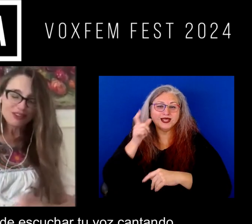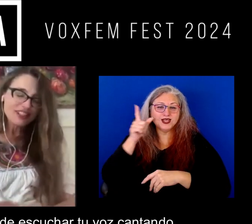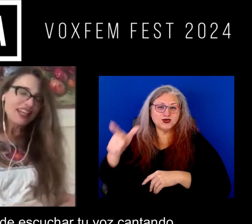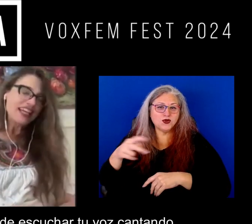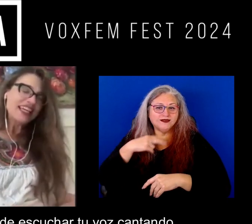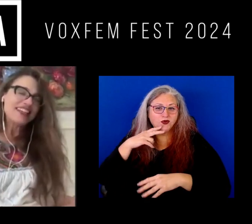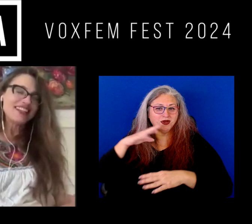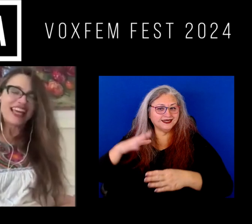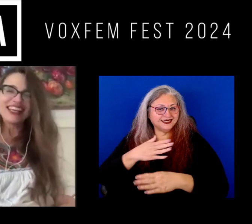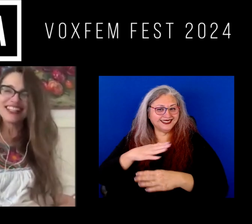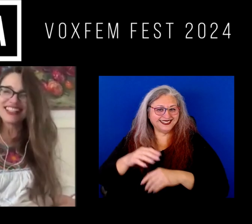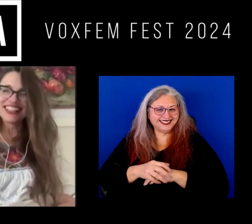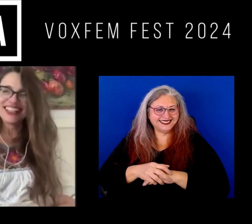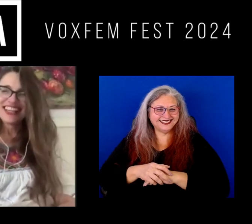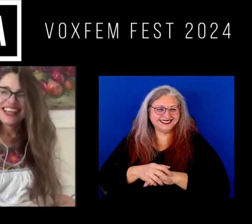voz cantando